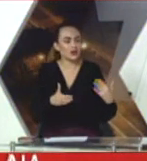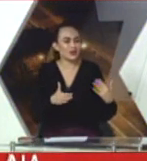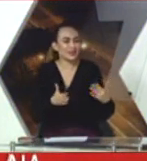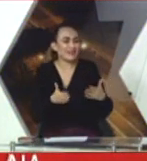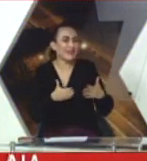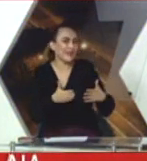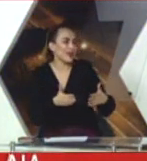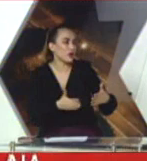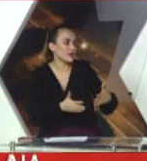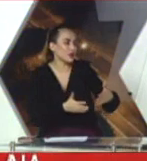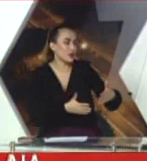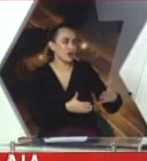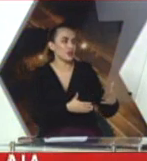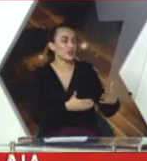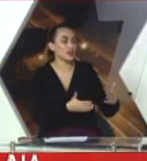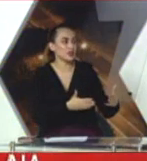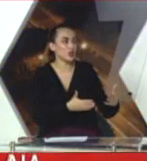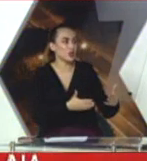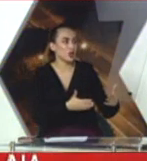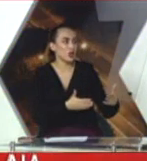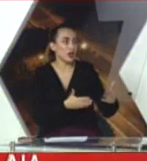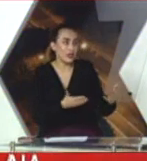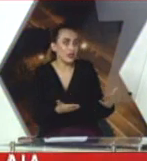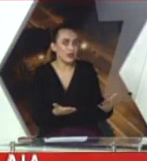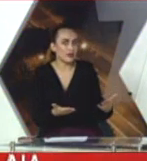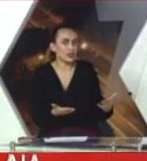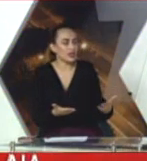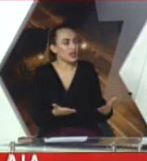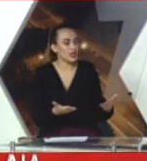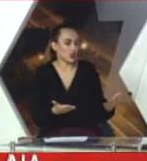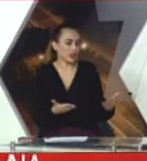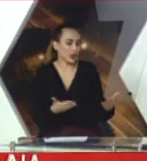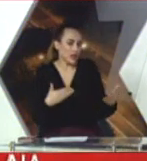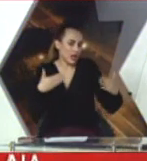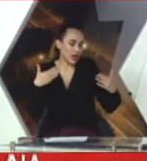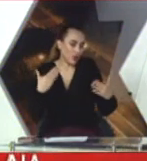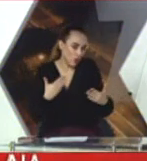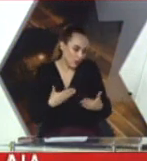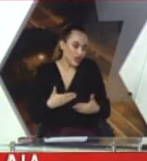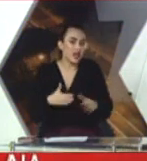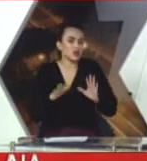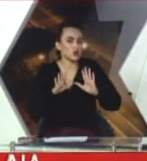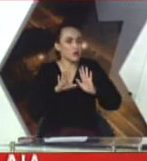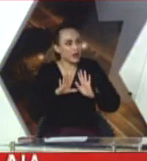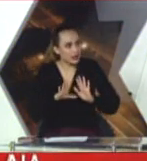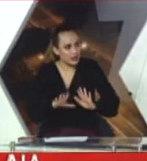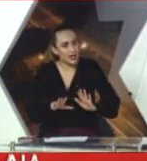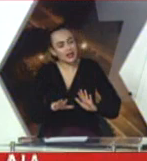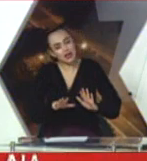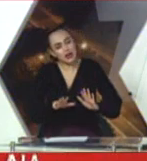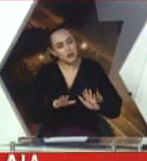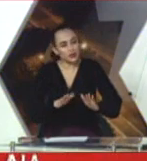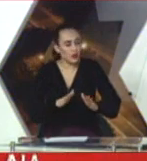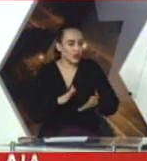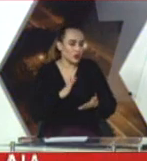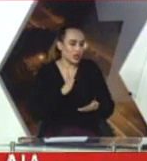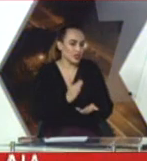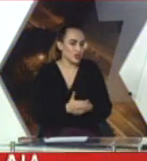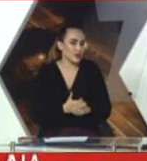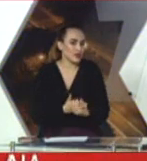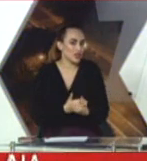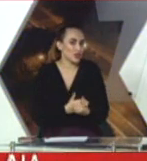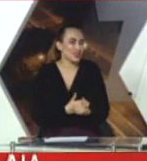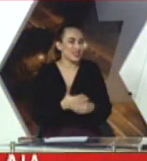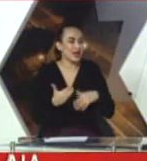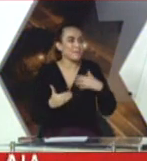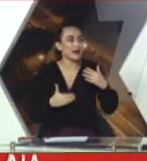valió de nada lo que hicieron en un inicio. Perdieron tiempo. Efectivamente, y donde también la economía estuvo paralizada, porque cuando se